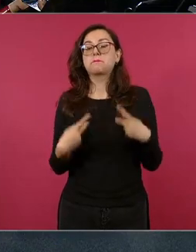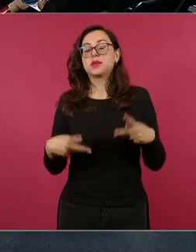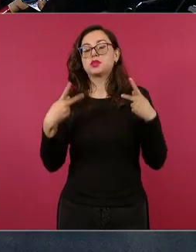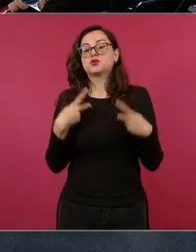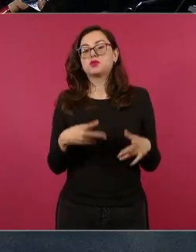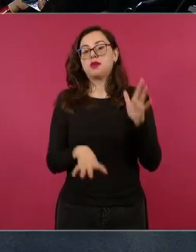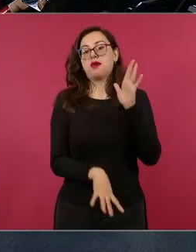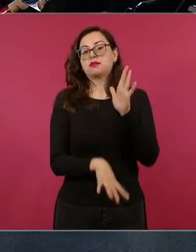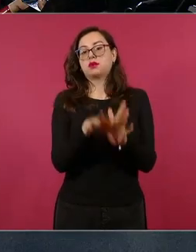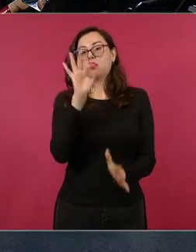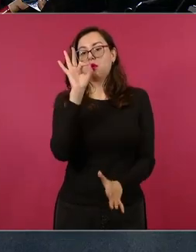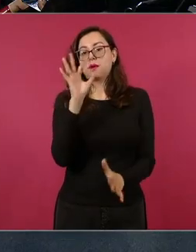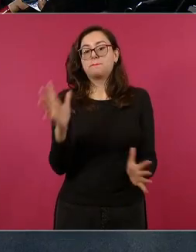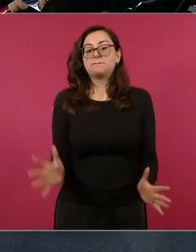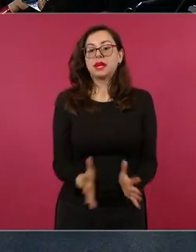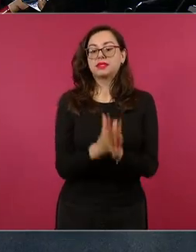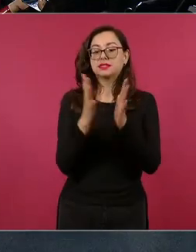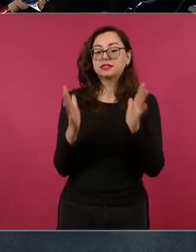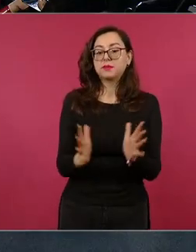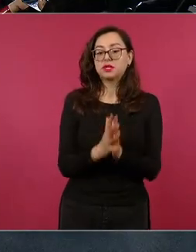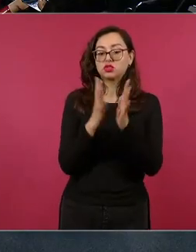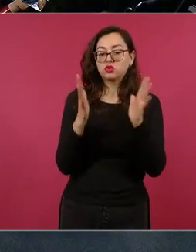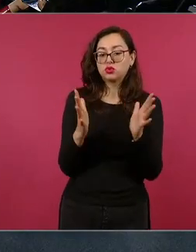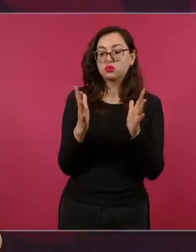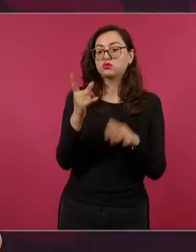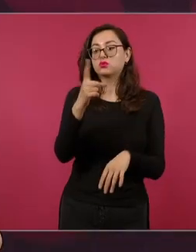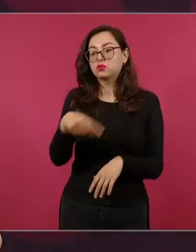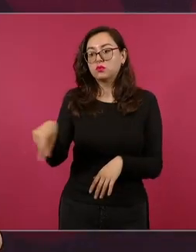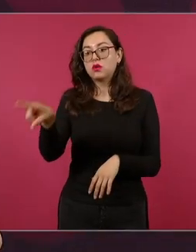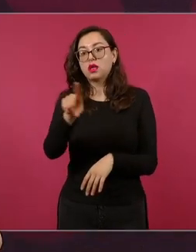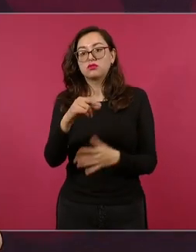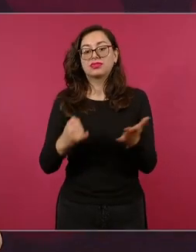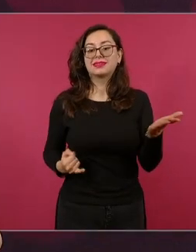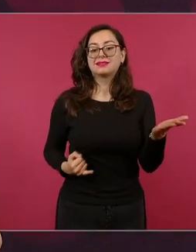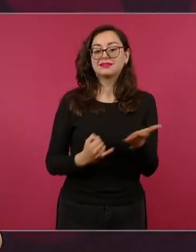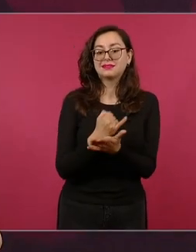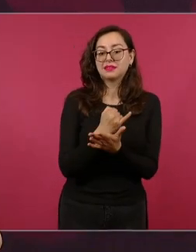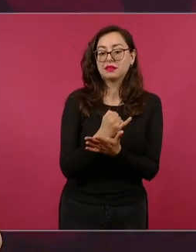del Poder Judicial es